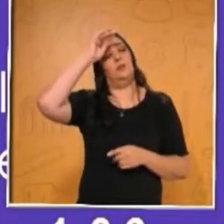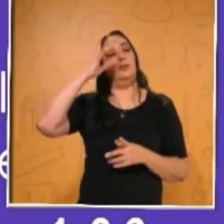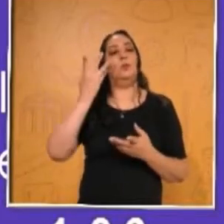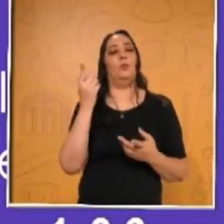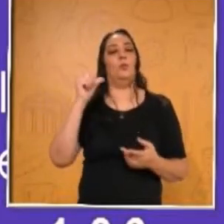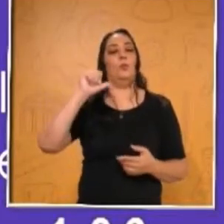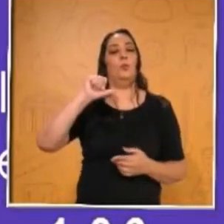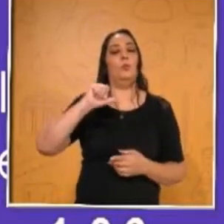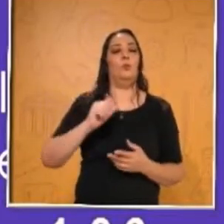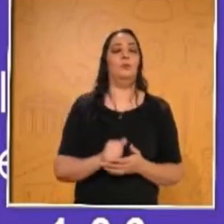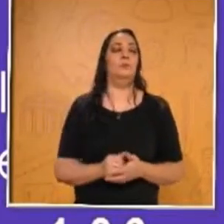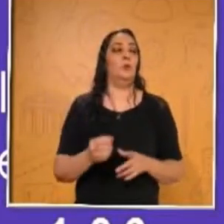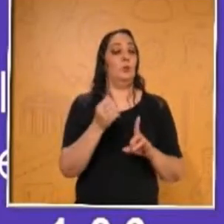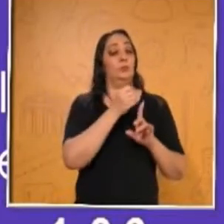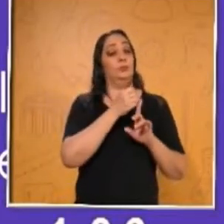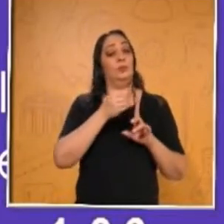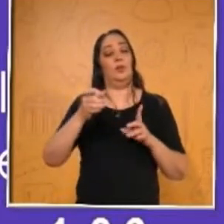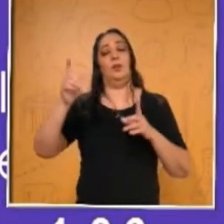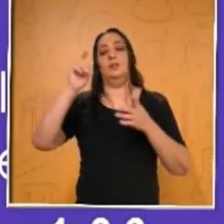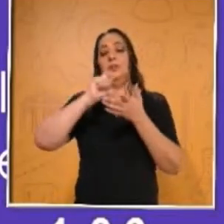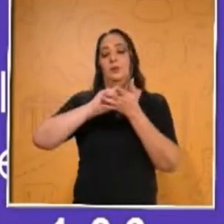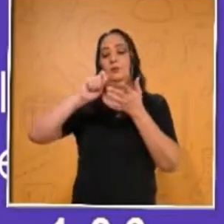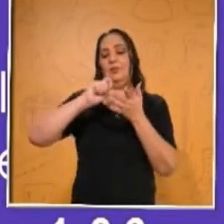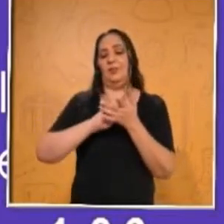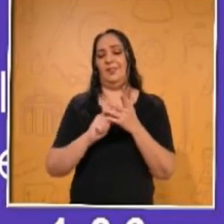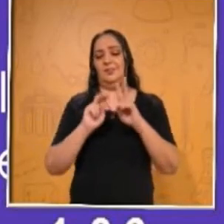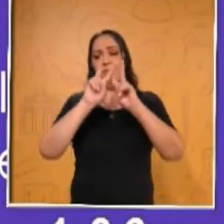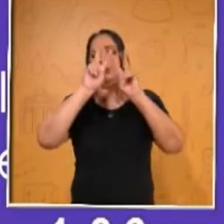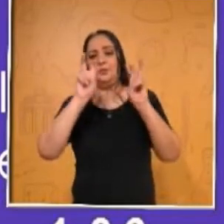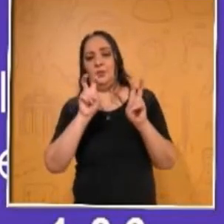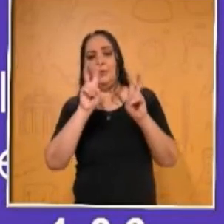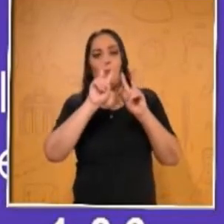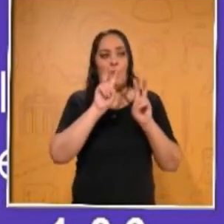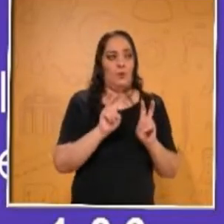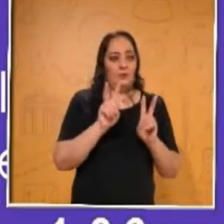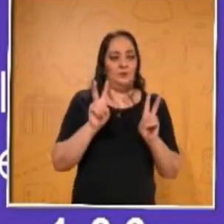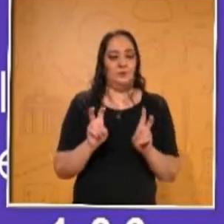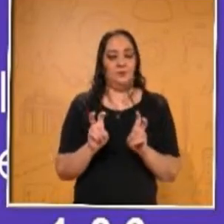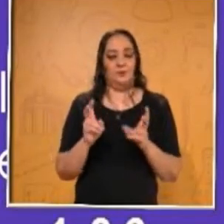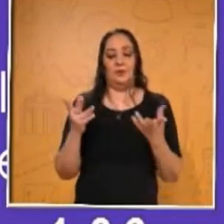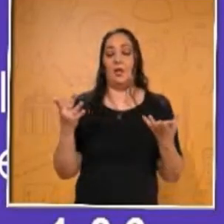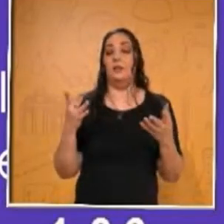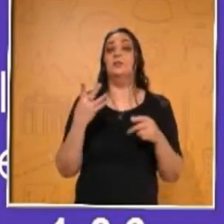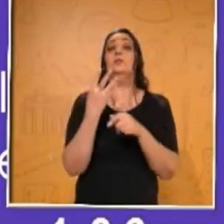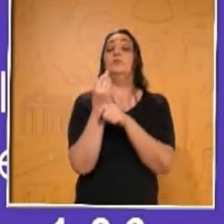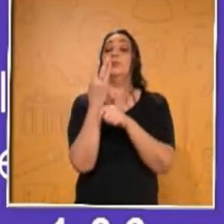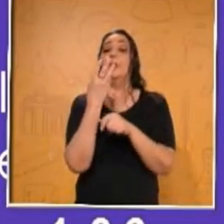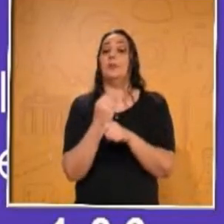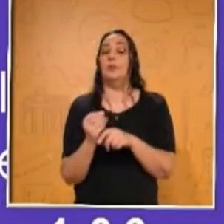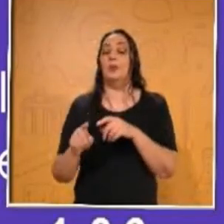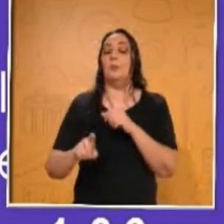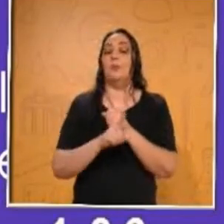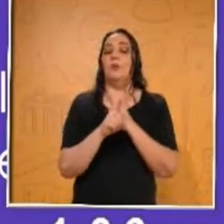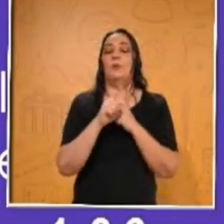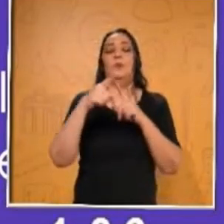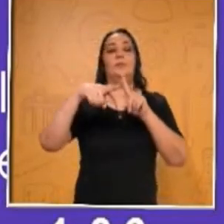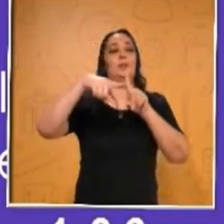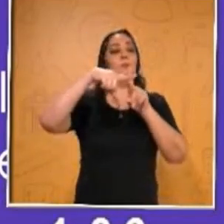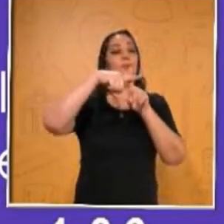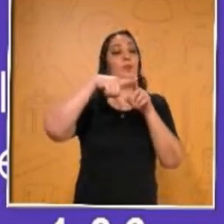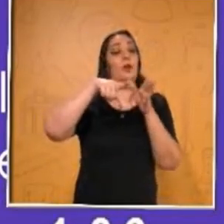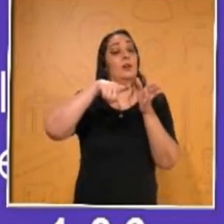siguientes. Organiza un texto por secciones temáticas. Resuelve problemas que implican sumar o restar números